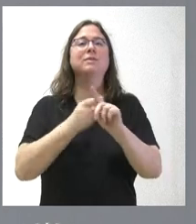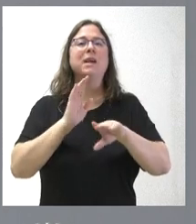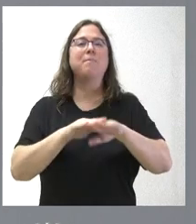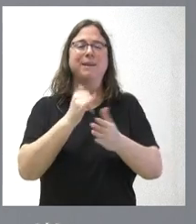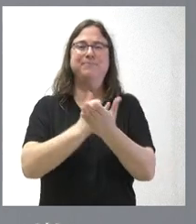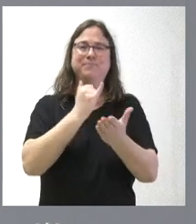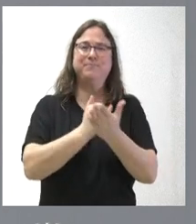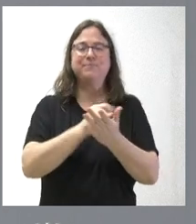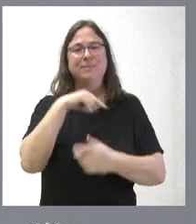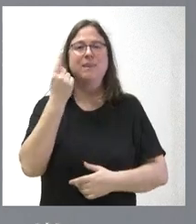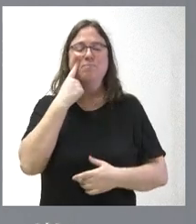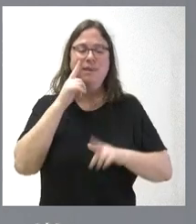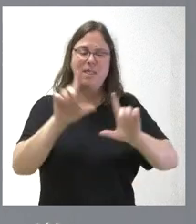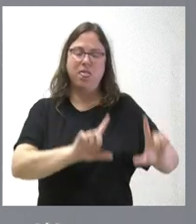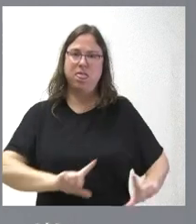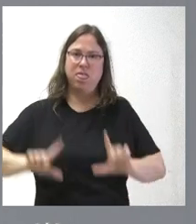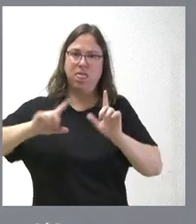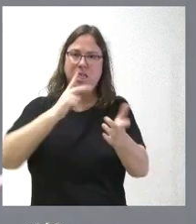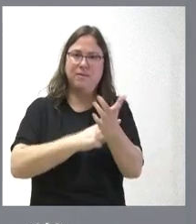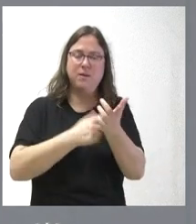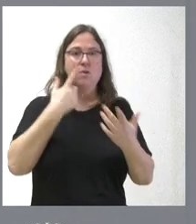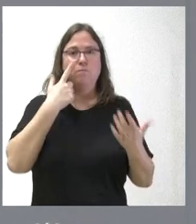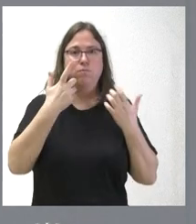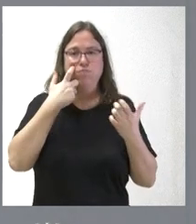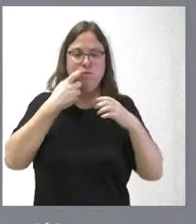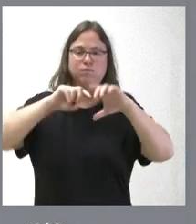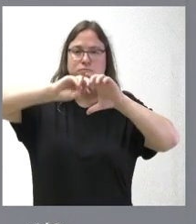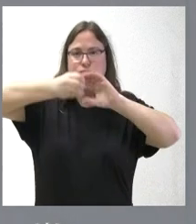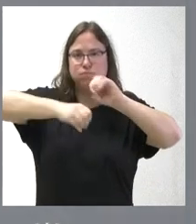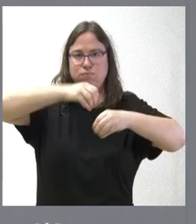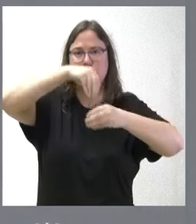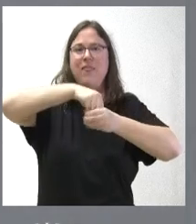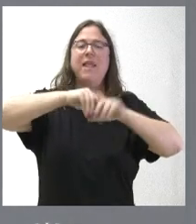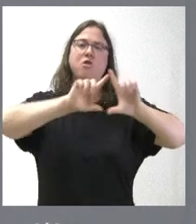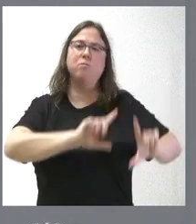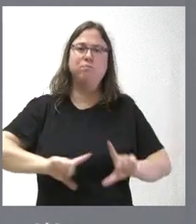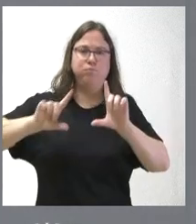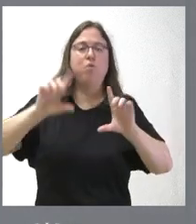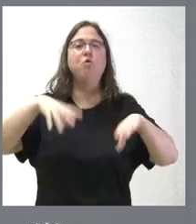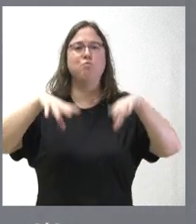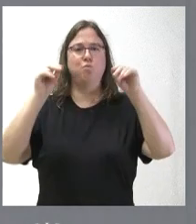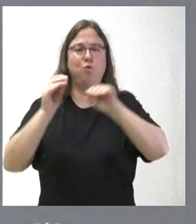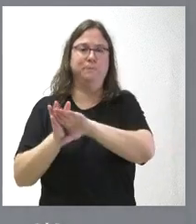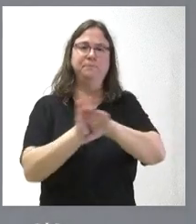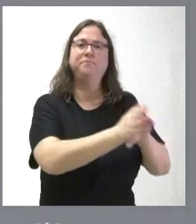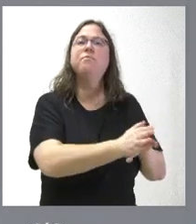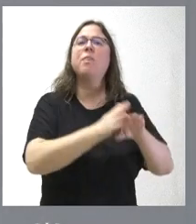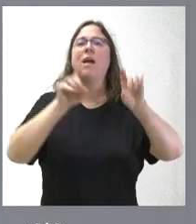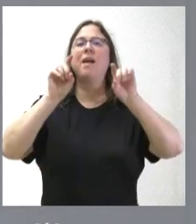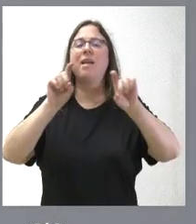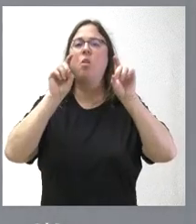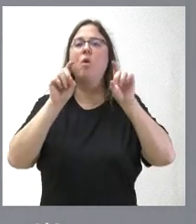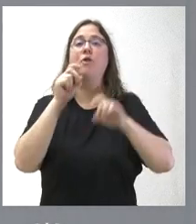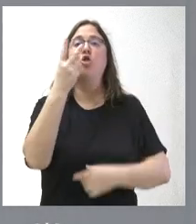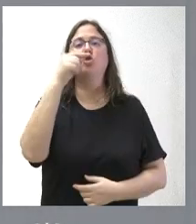pruebas de diagnóstico por imagen del Servicio de Medicina Nuclear en Burgos. En el ámbito de educación, más de 1,2 millones